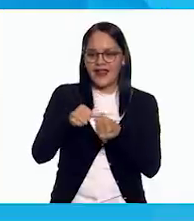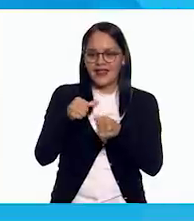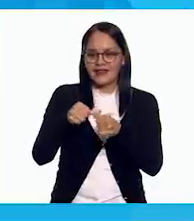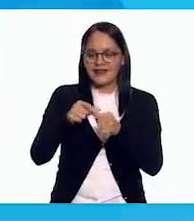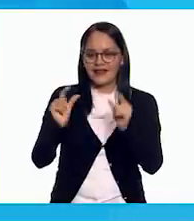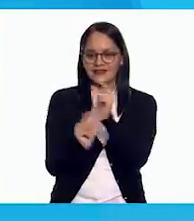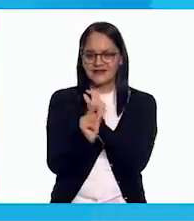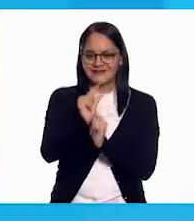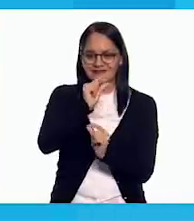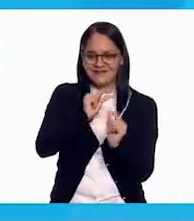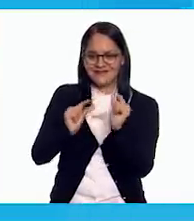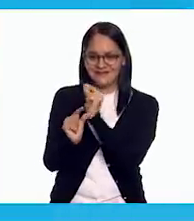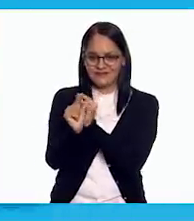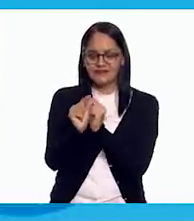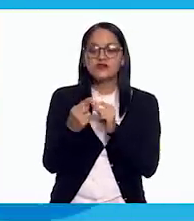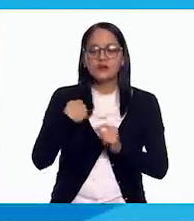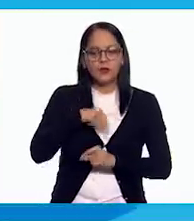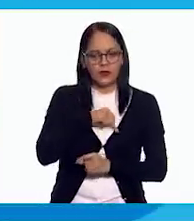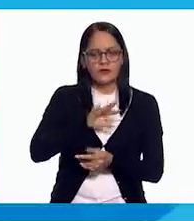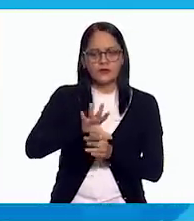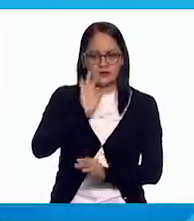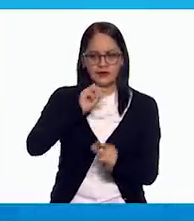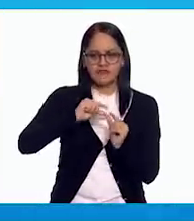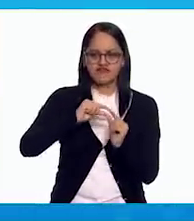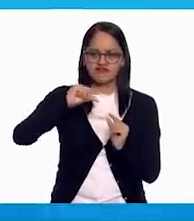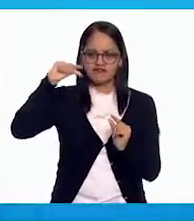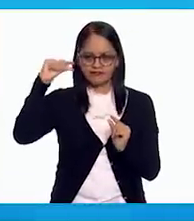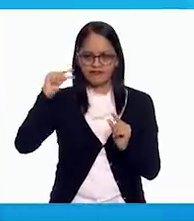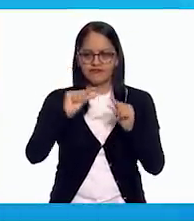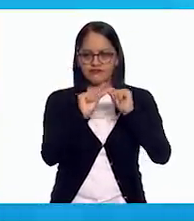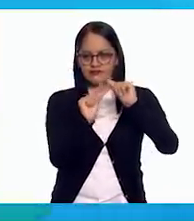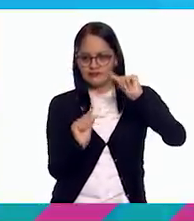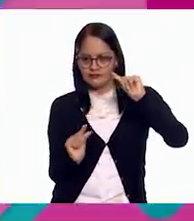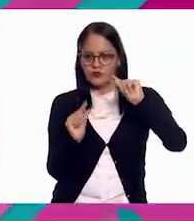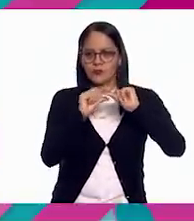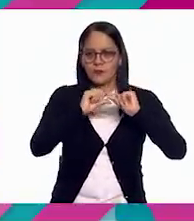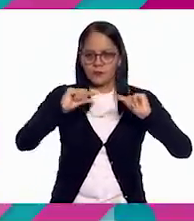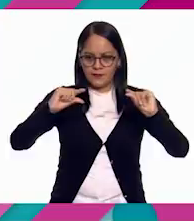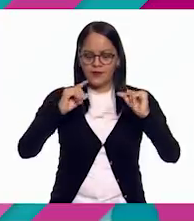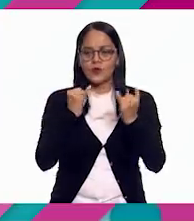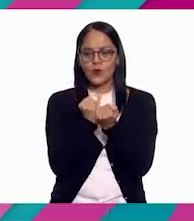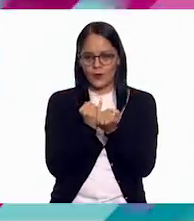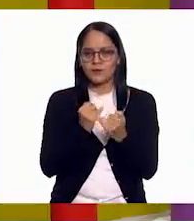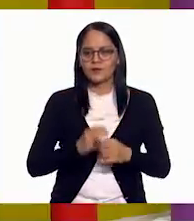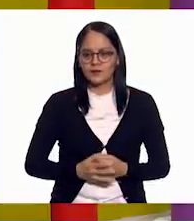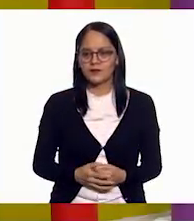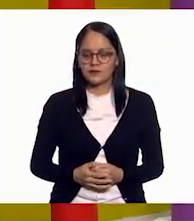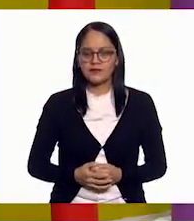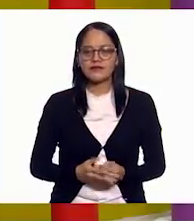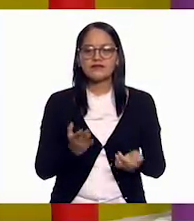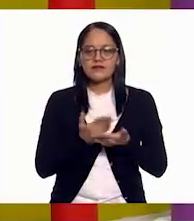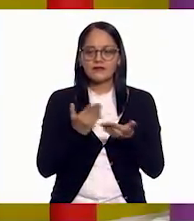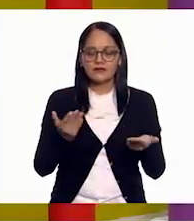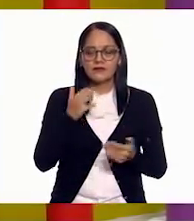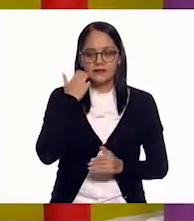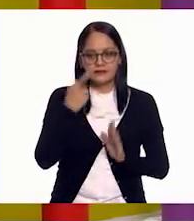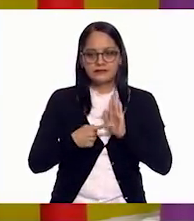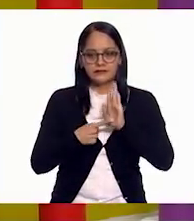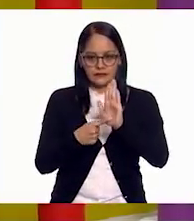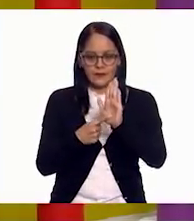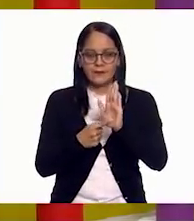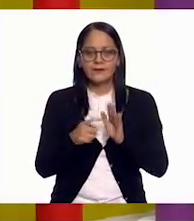diagonal, horizontal o vertical. Así es. Ahora quiero mostrarles varias